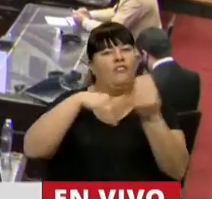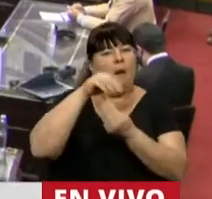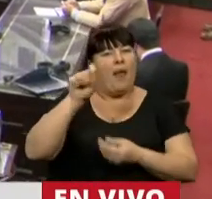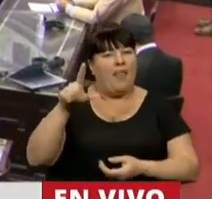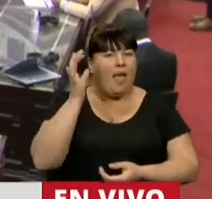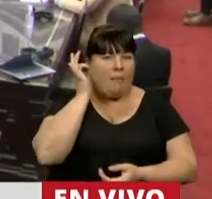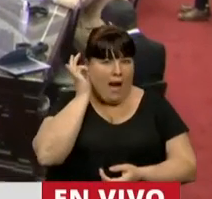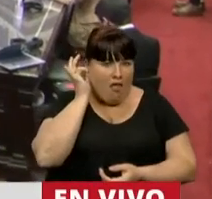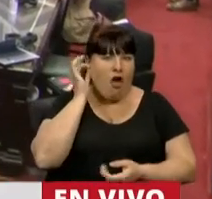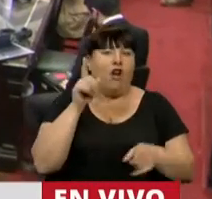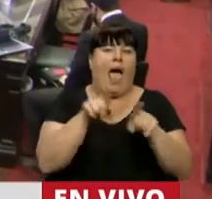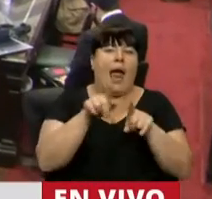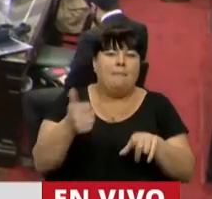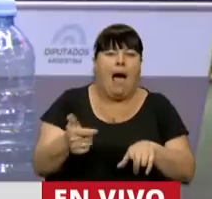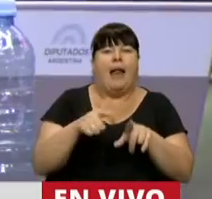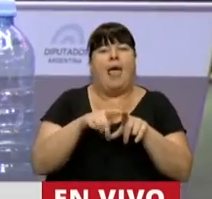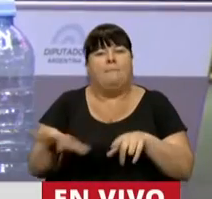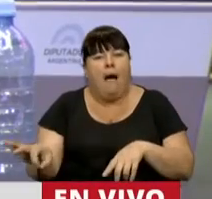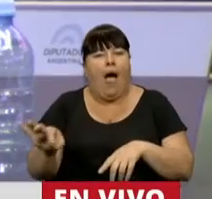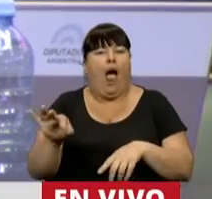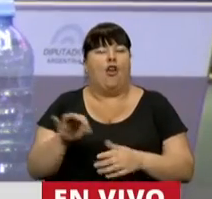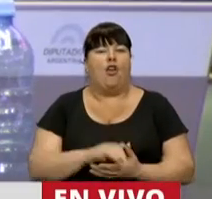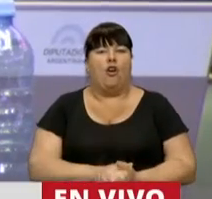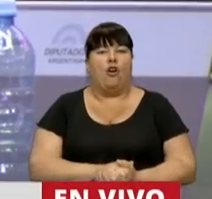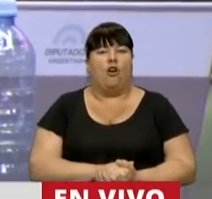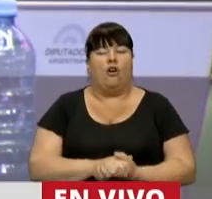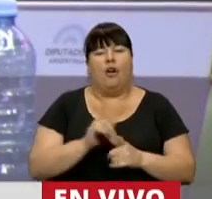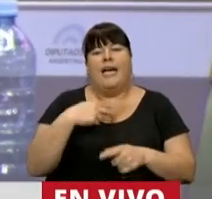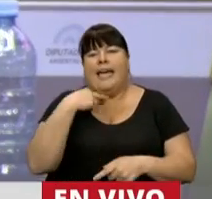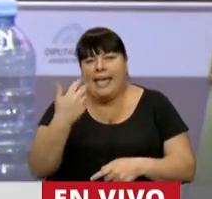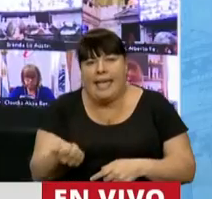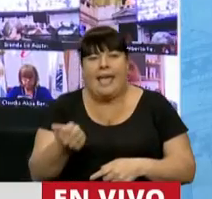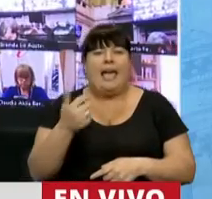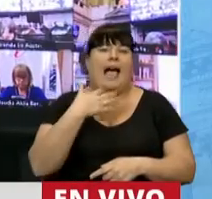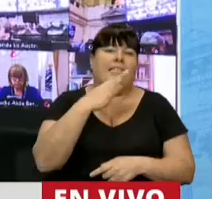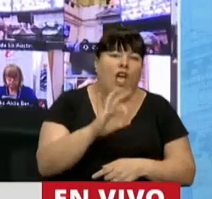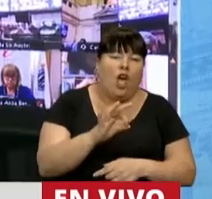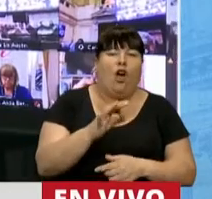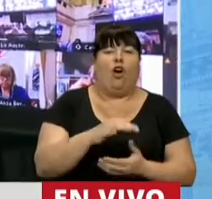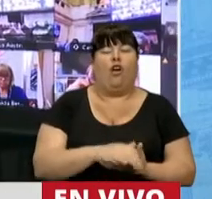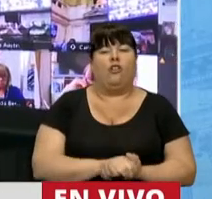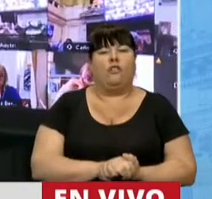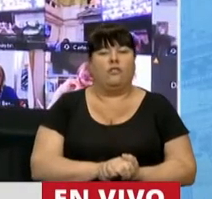de Diego Armando Maradona, a sus hermanas, a sus hermanos, a sus hijas, a sus hijos.